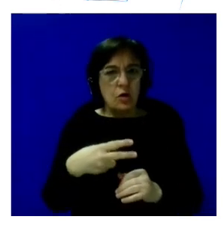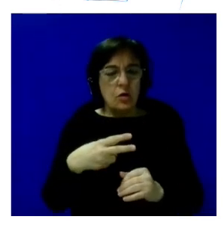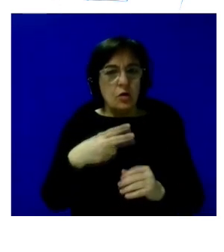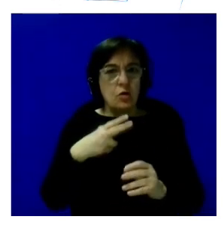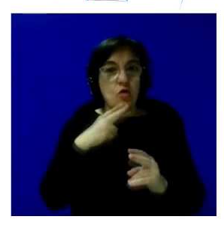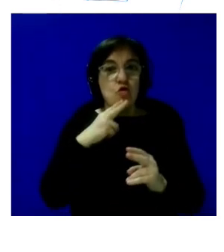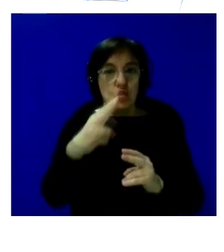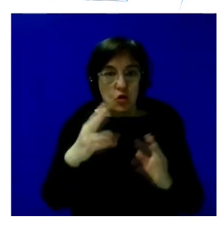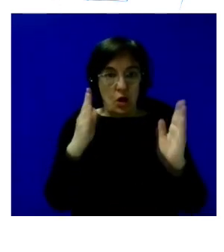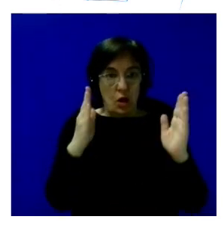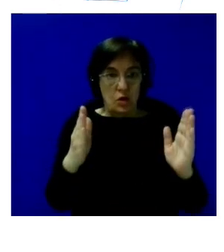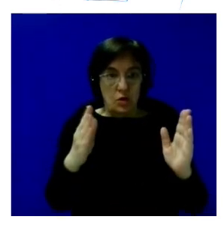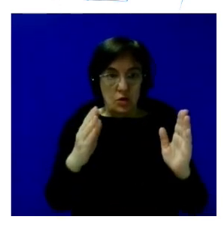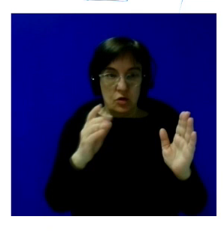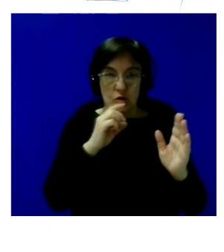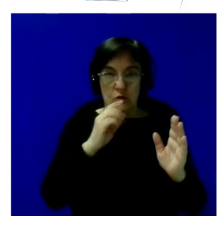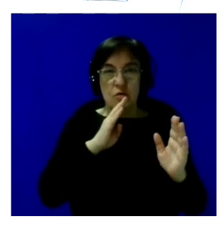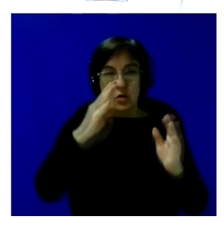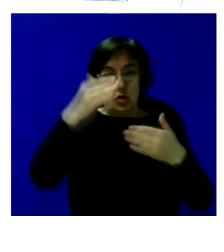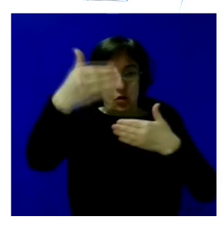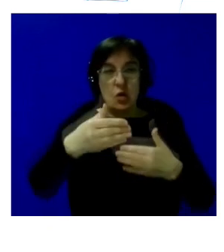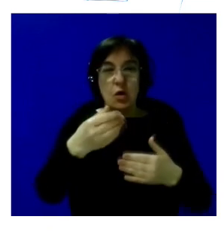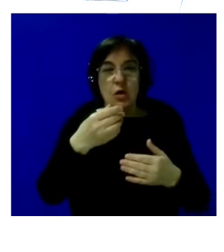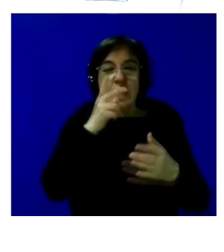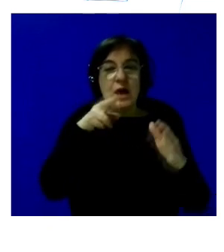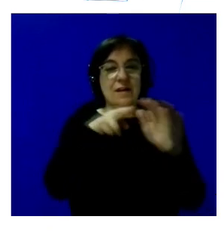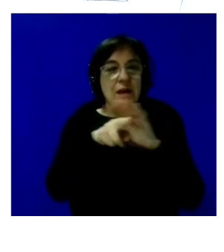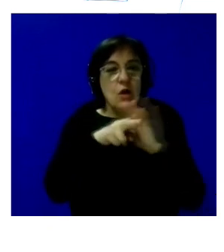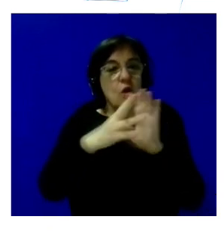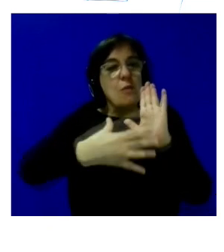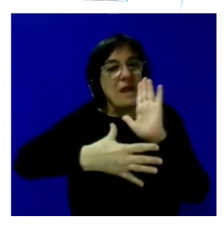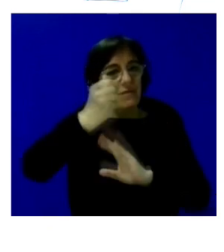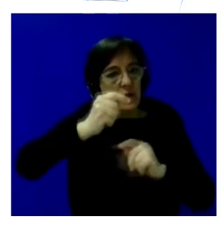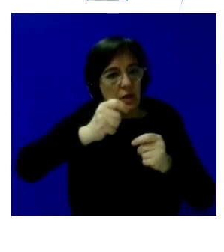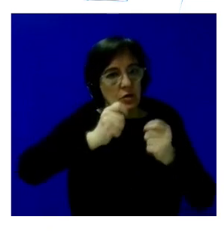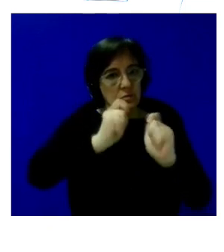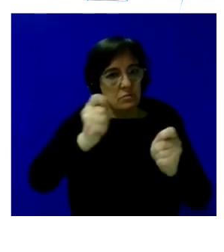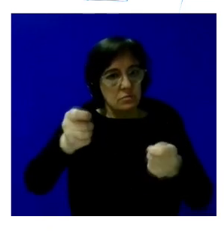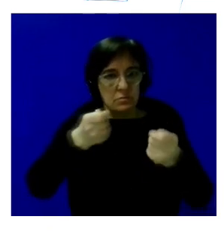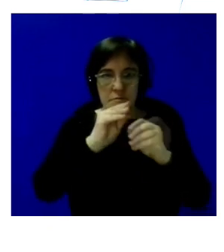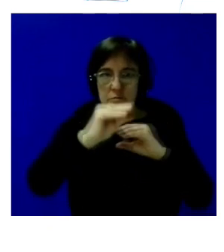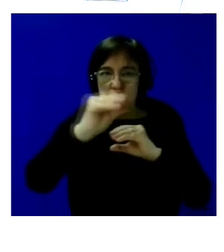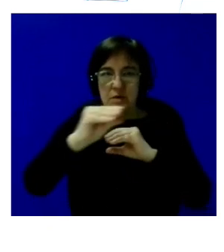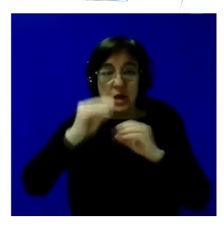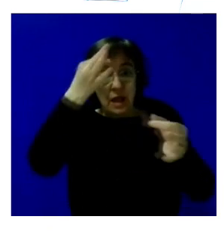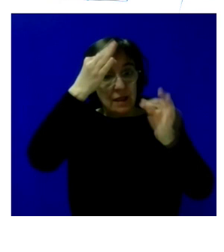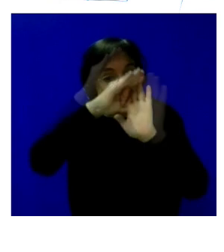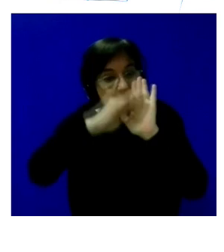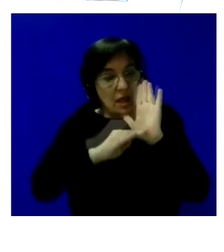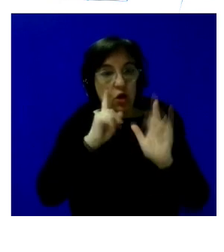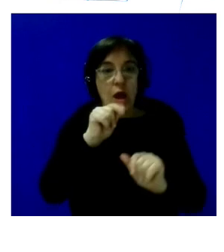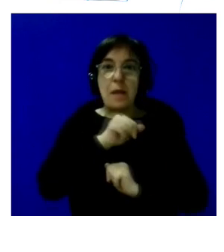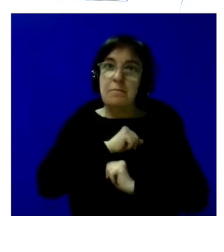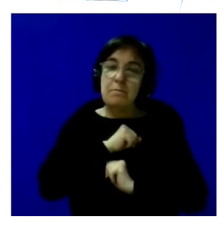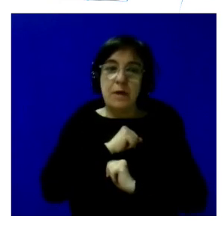donde buena parte de los recursos han ido para las federaciones con el criterio de que se esperaban